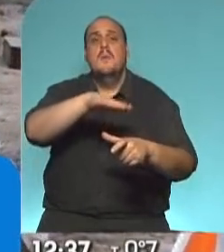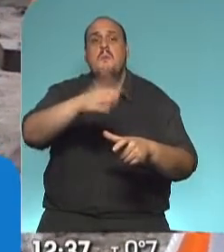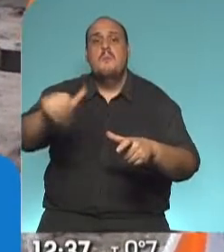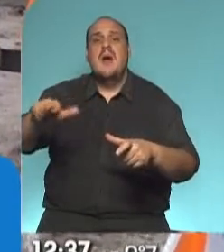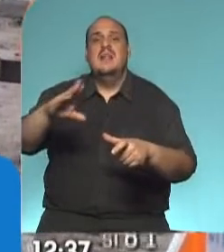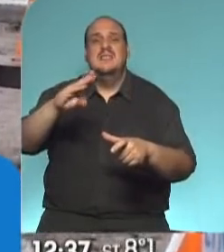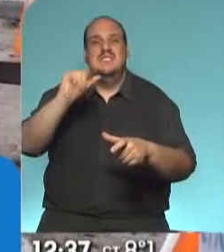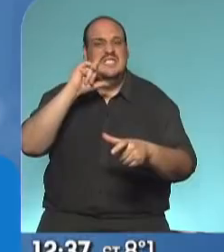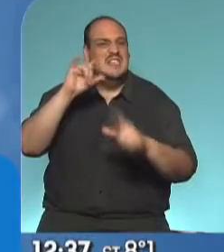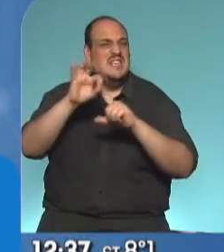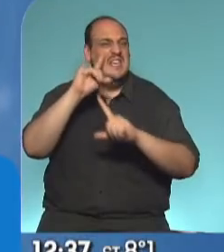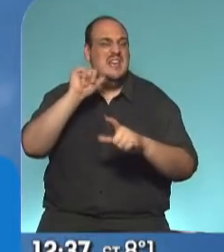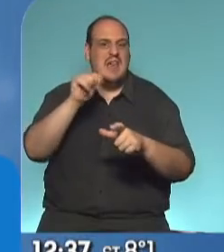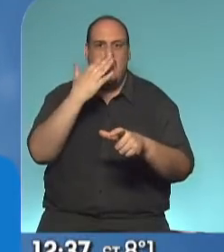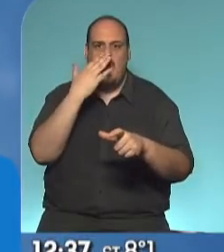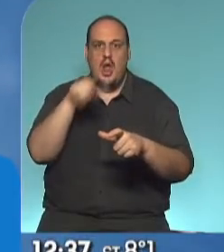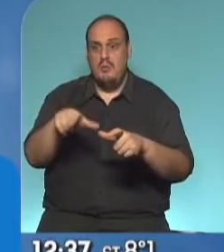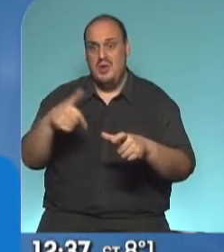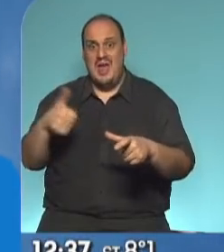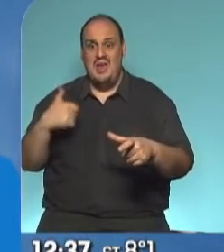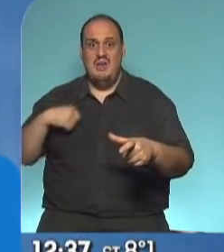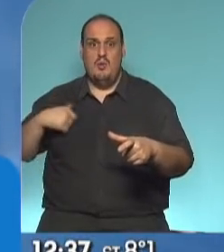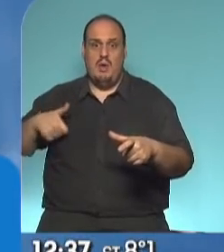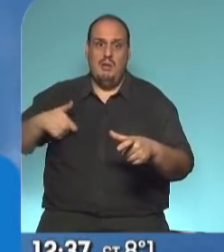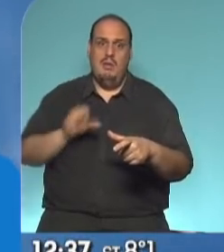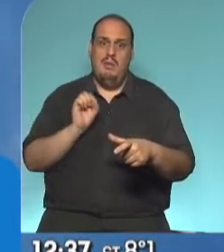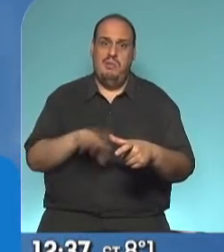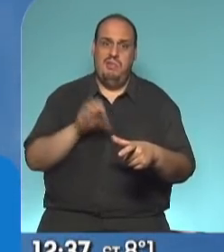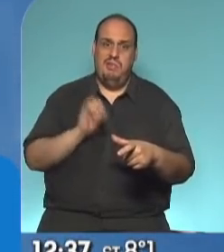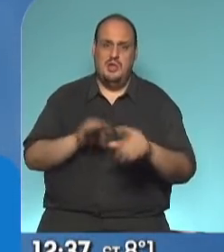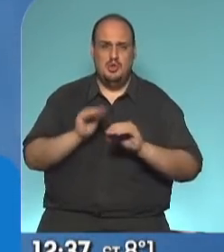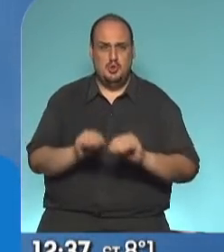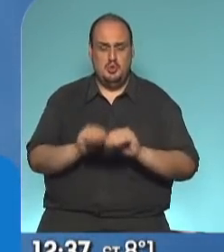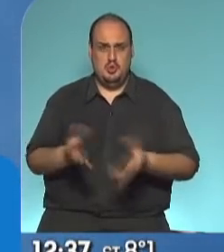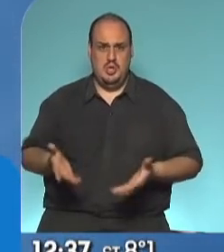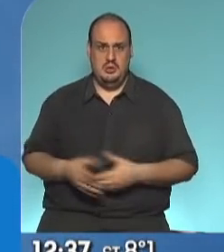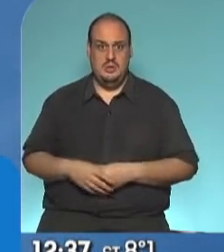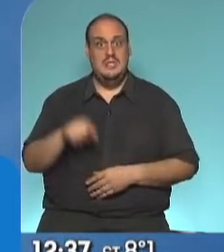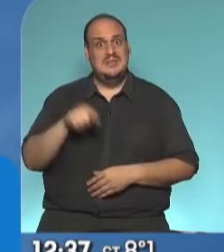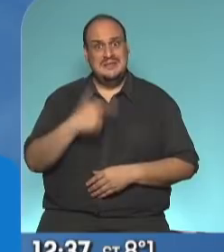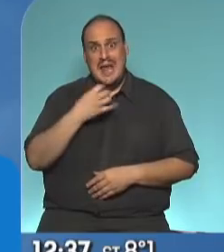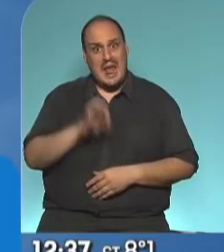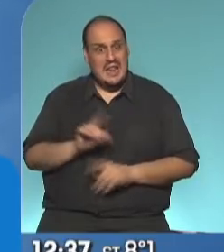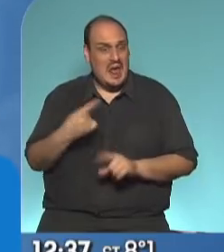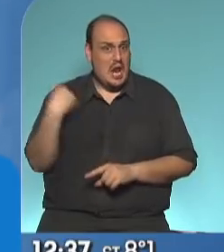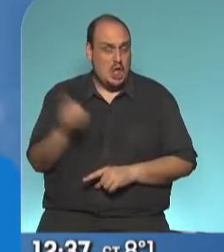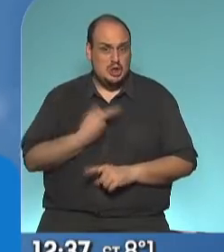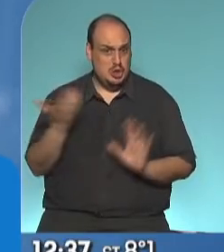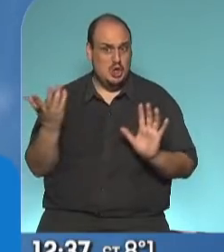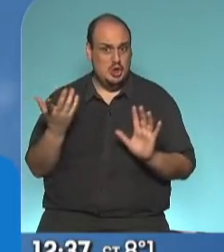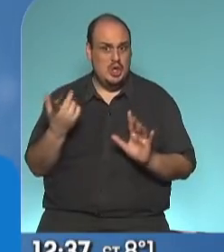de Córdoba. ¿Por qué? Pues estaban tirando líquidos crudos. Y esta era la realidad que nos tocaba vivir y nosotros